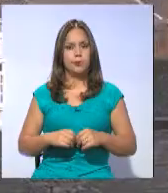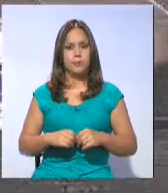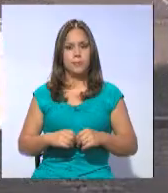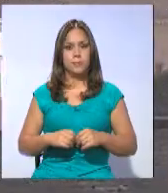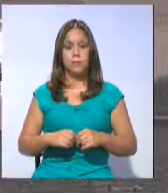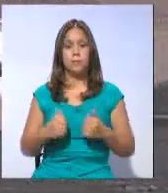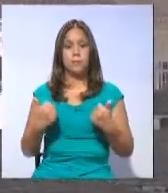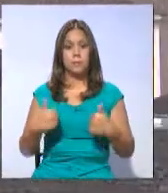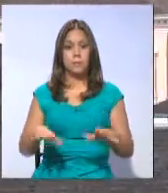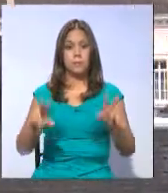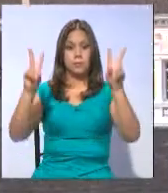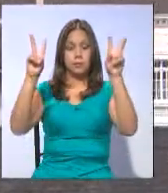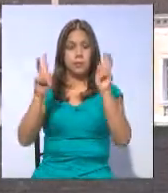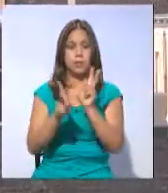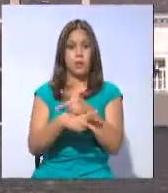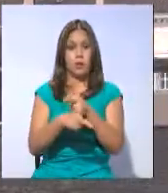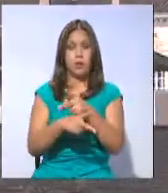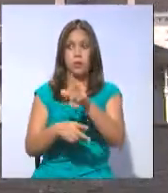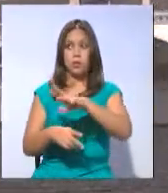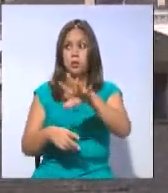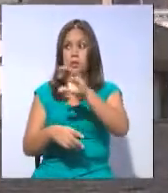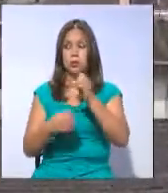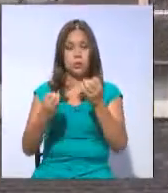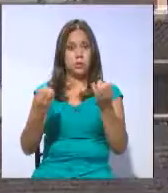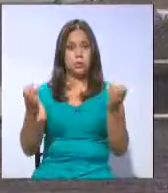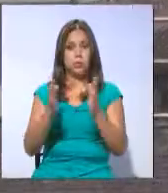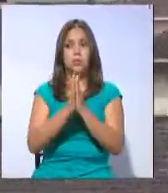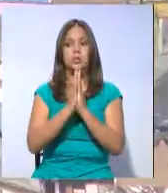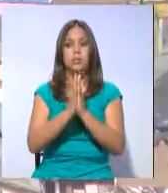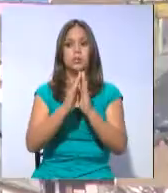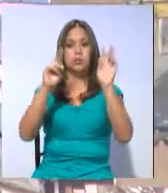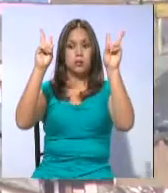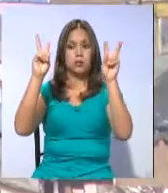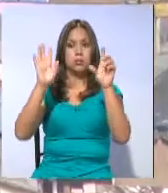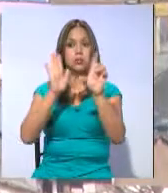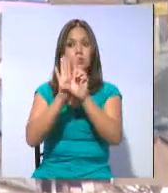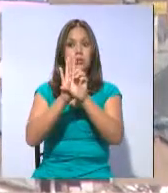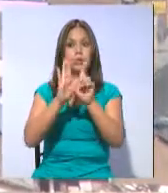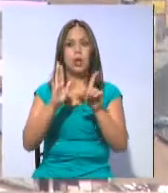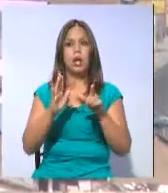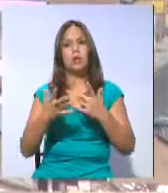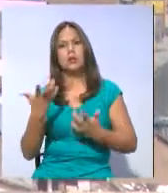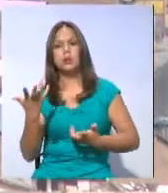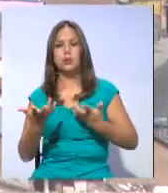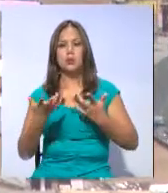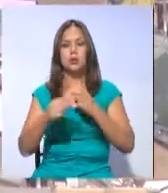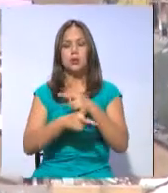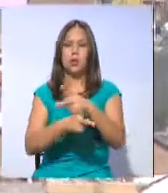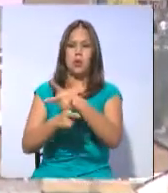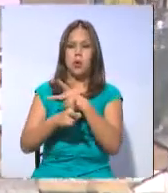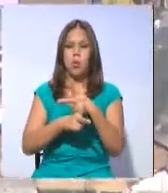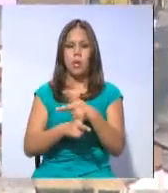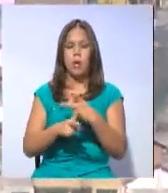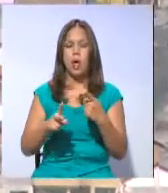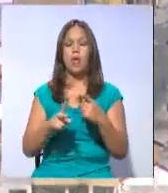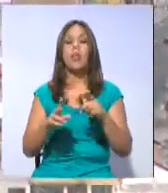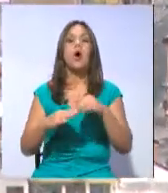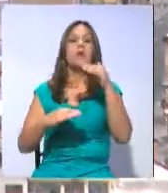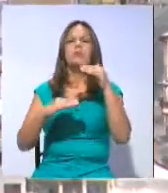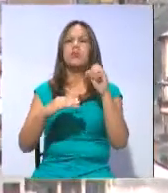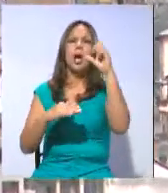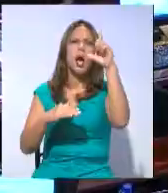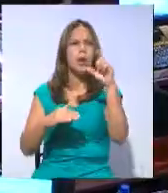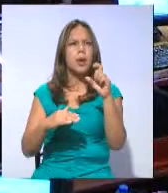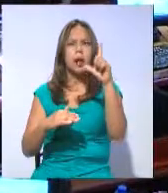Desde el sector de la producción, varias han sido las solicitudes en torno a la ley para evitar la especulación de la tierra, más conocida como la ley de